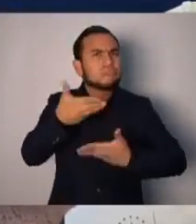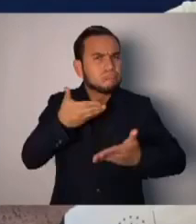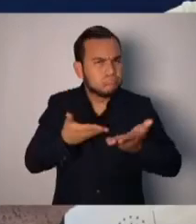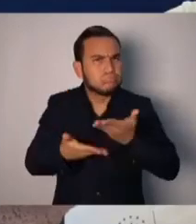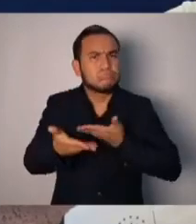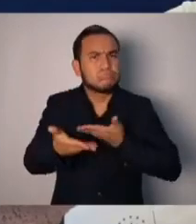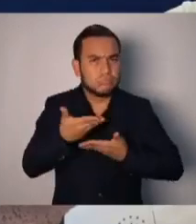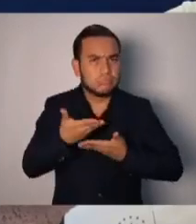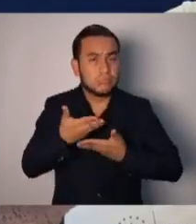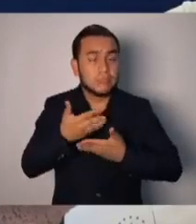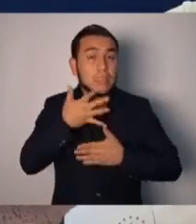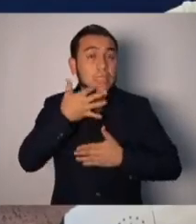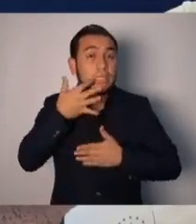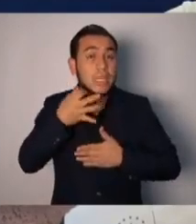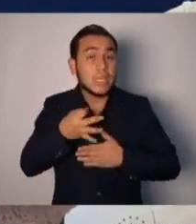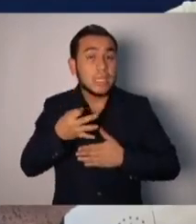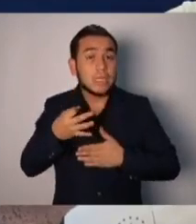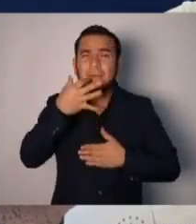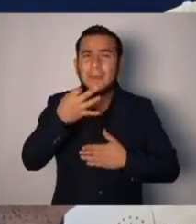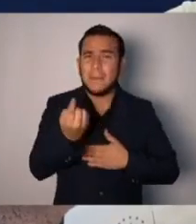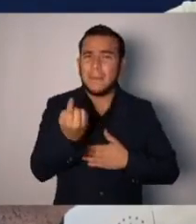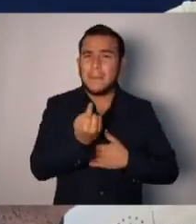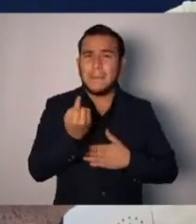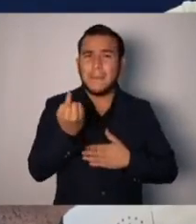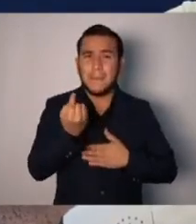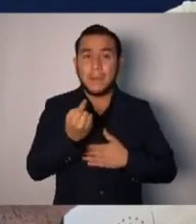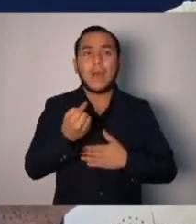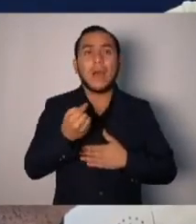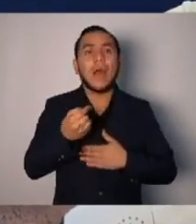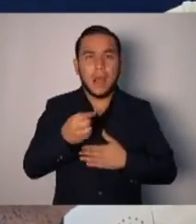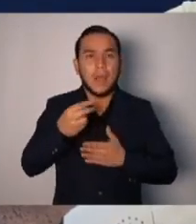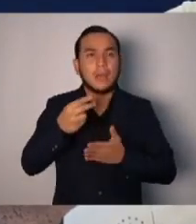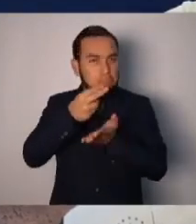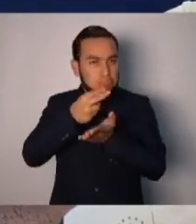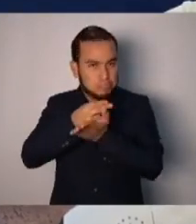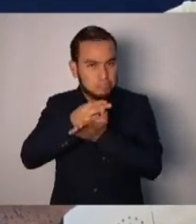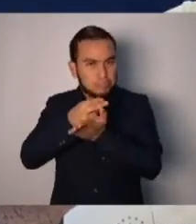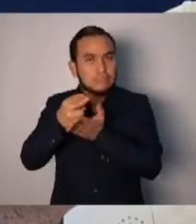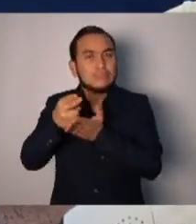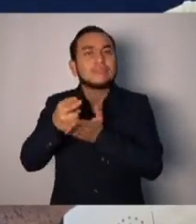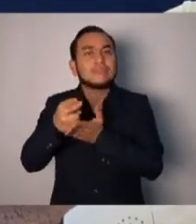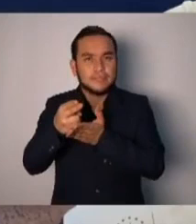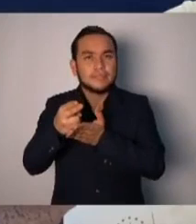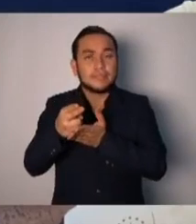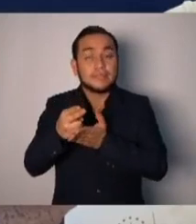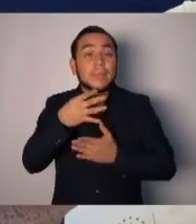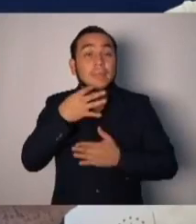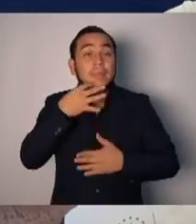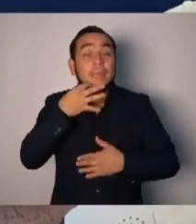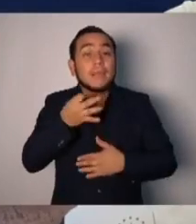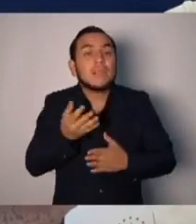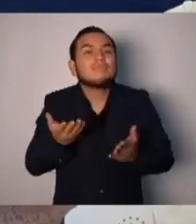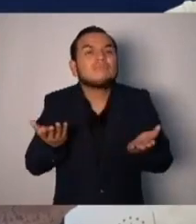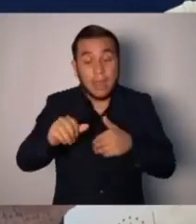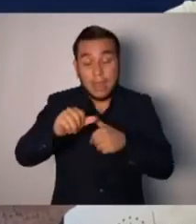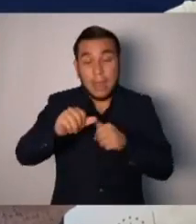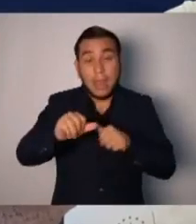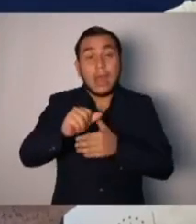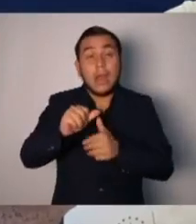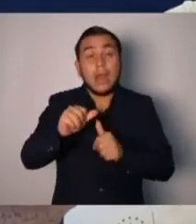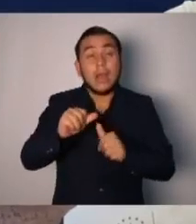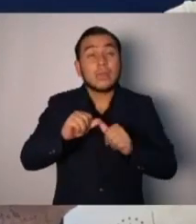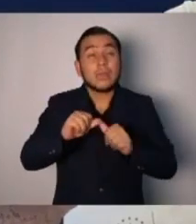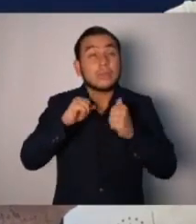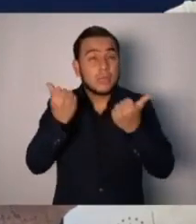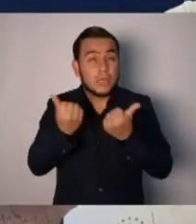Hay gente honesta. Yo conozco algunas personas honestas que están en las asociaciones de víctimas. No digo que no.